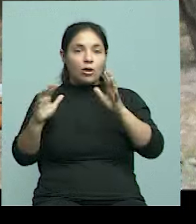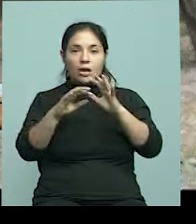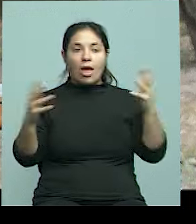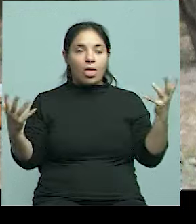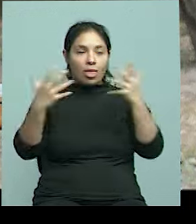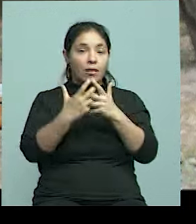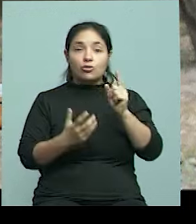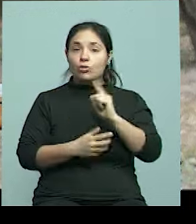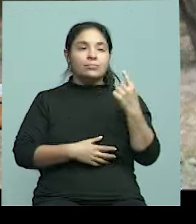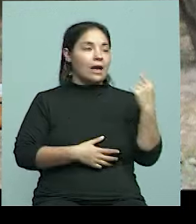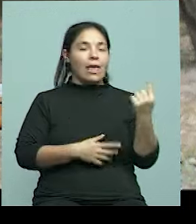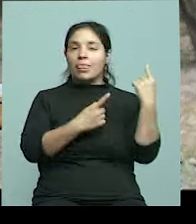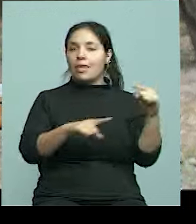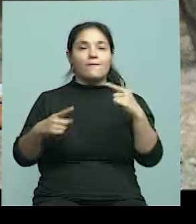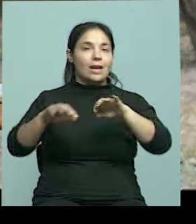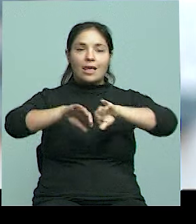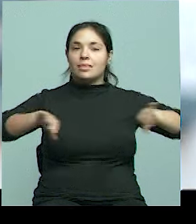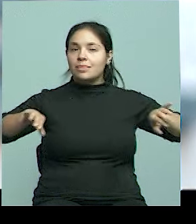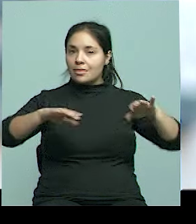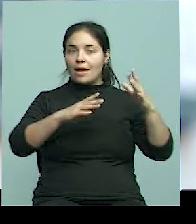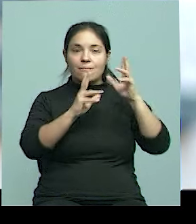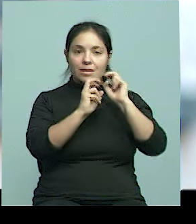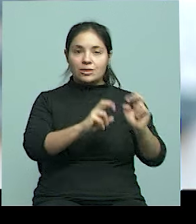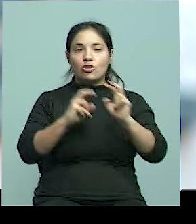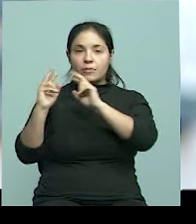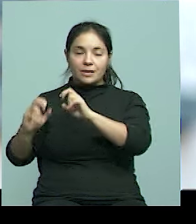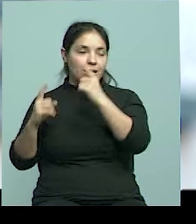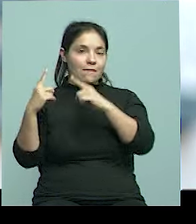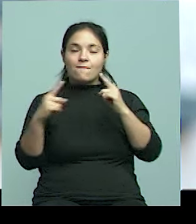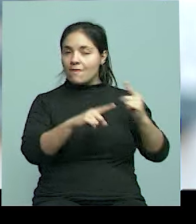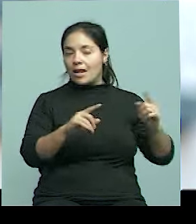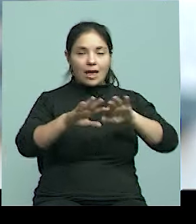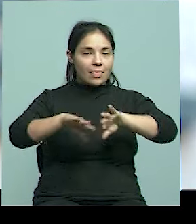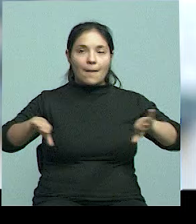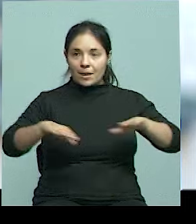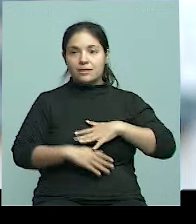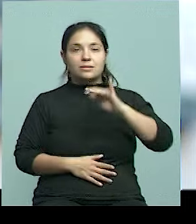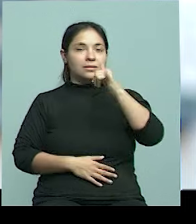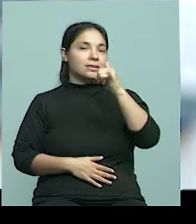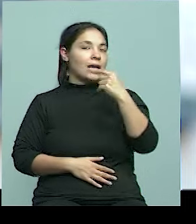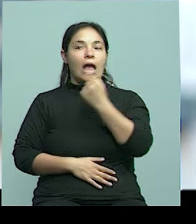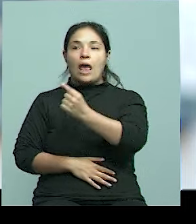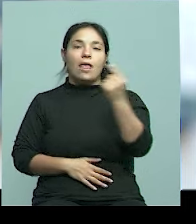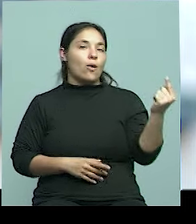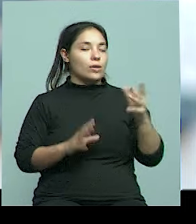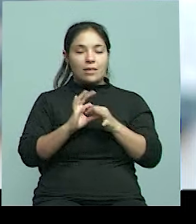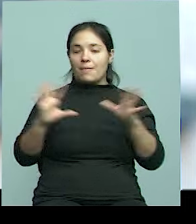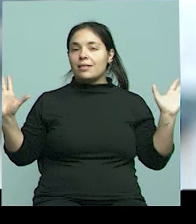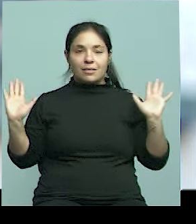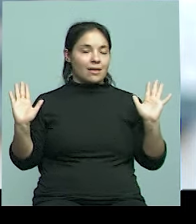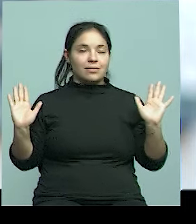y de su investigación. Sí, sí, sí, sí, cada laboratorio, cada dependencia es independiente.